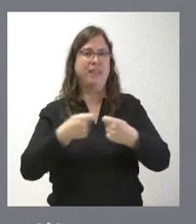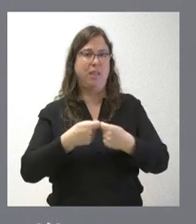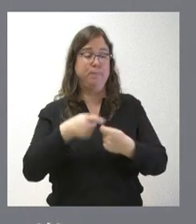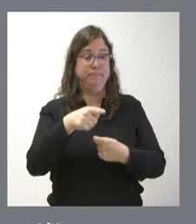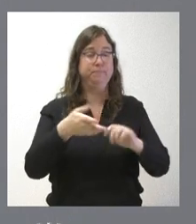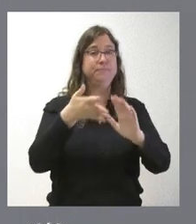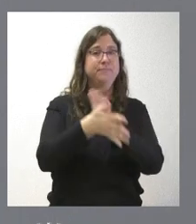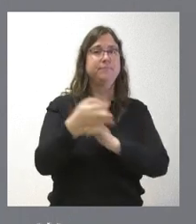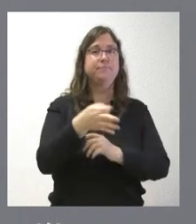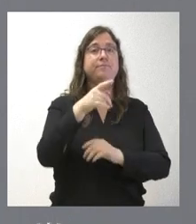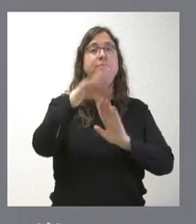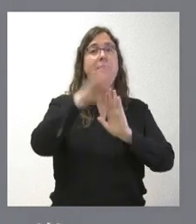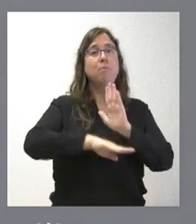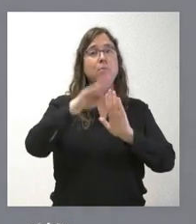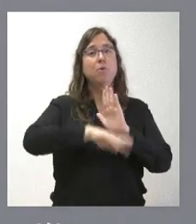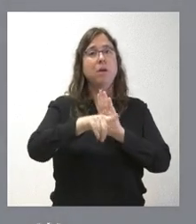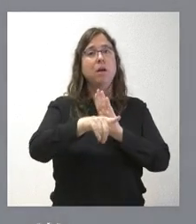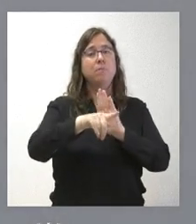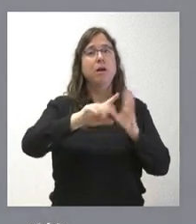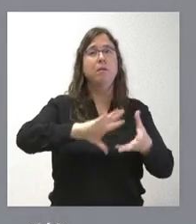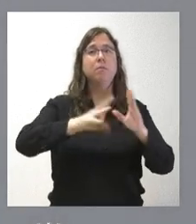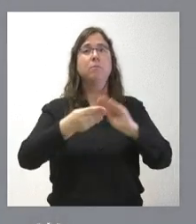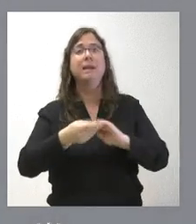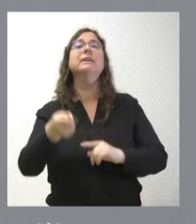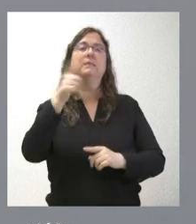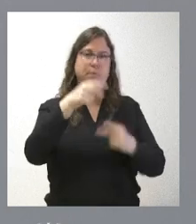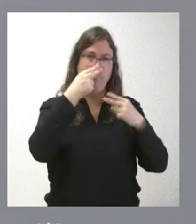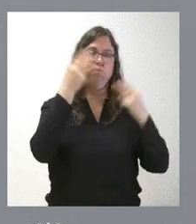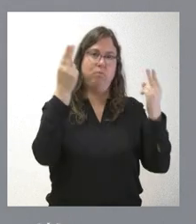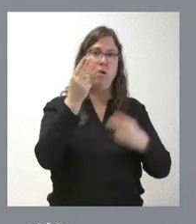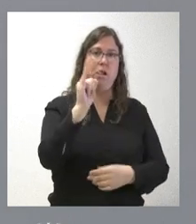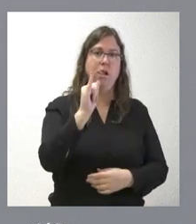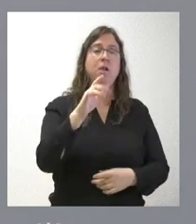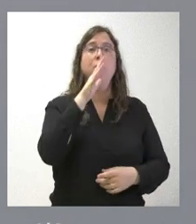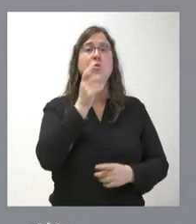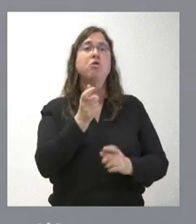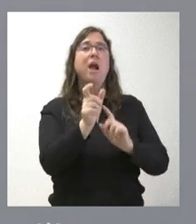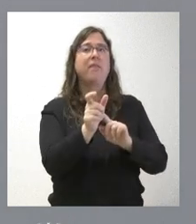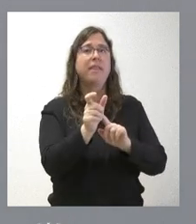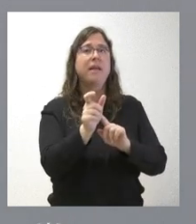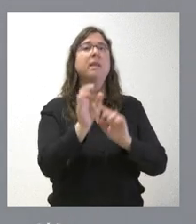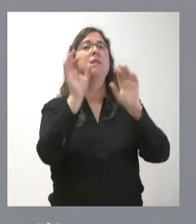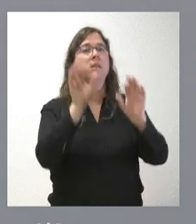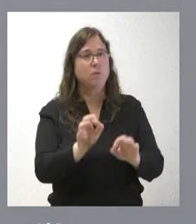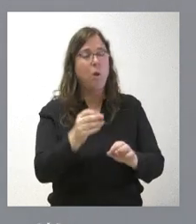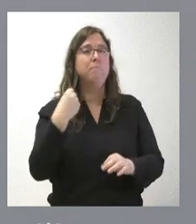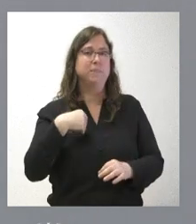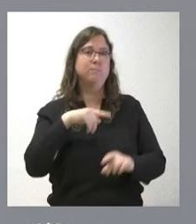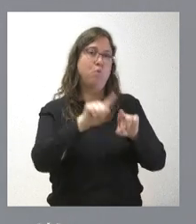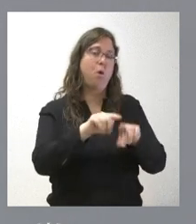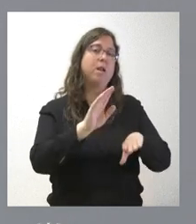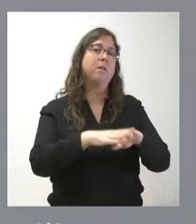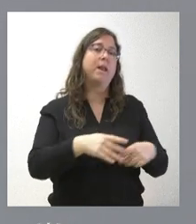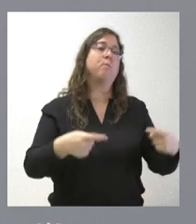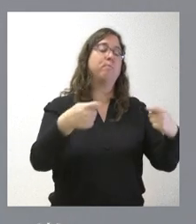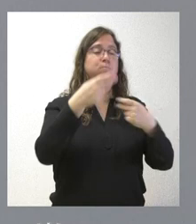este programa se aplica en los centros públicos y con esta cantidad también se extiende el mismo a los centros